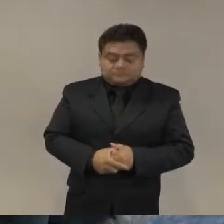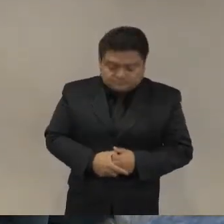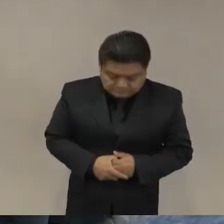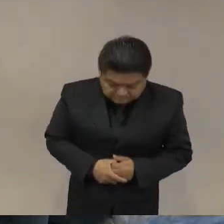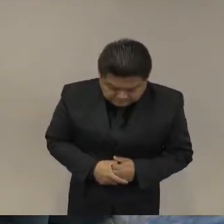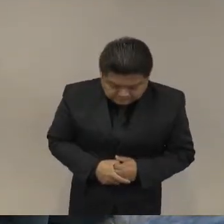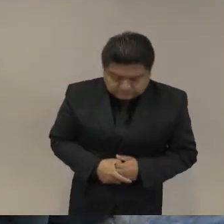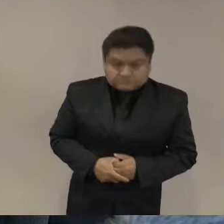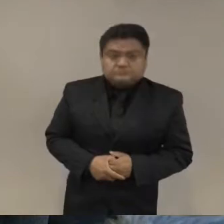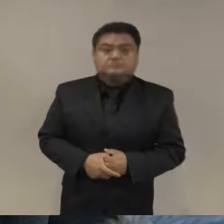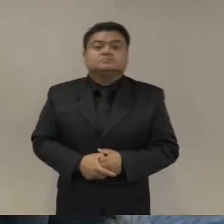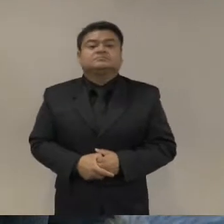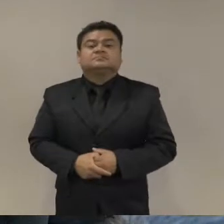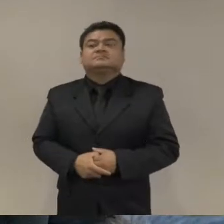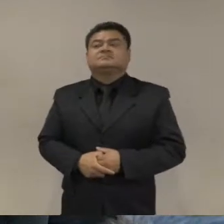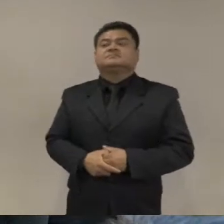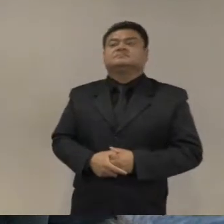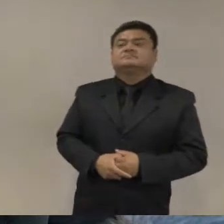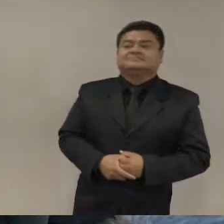¿quieren ir a comerse?